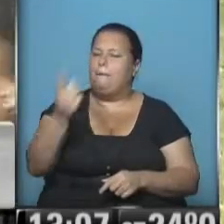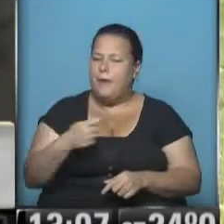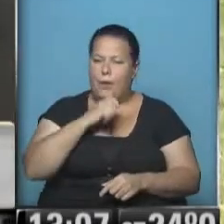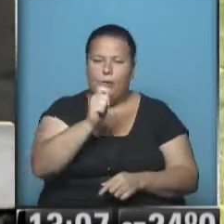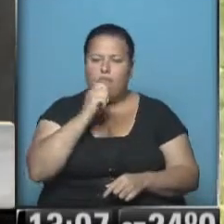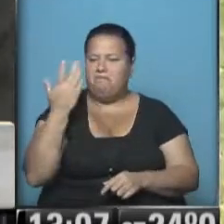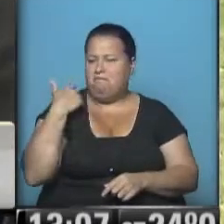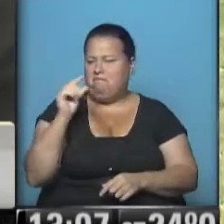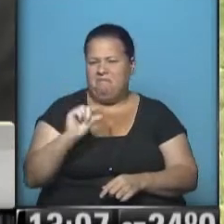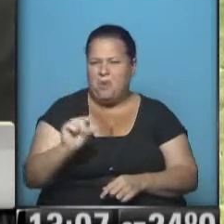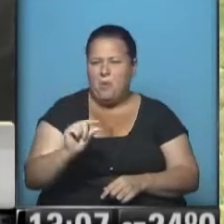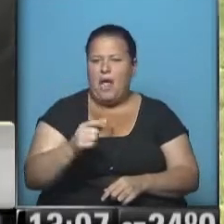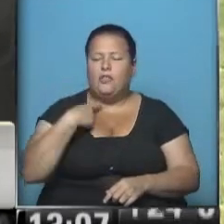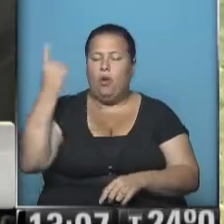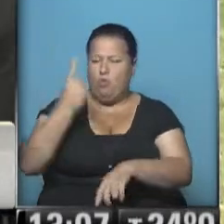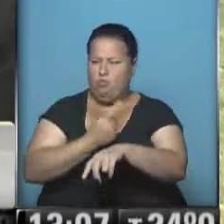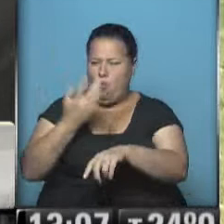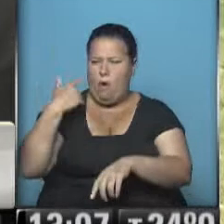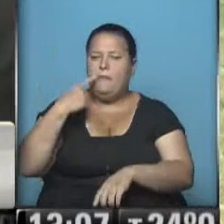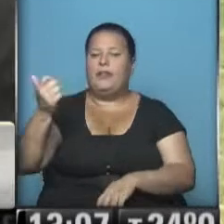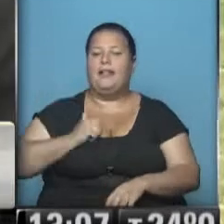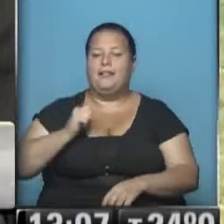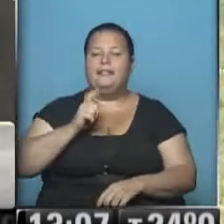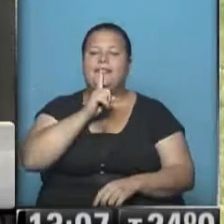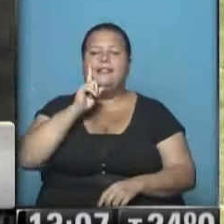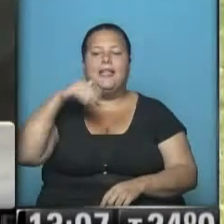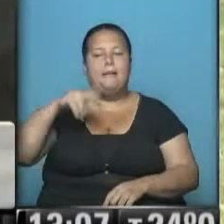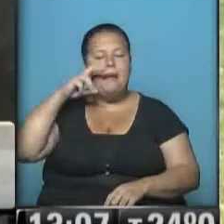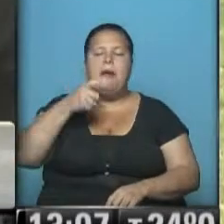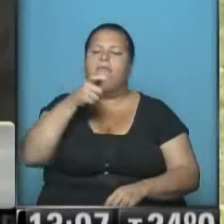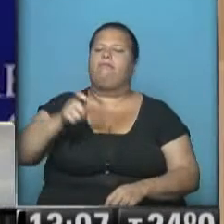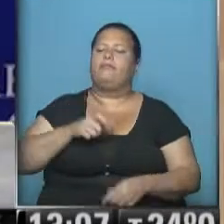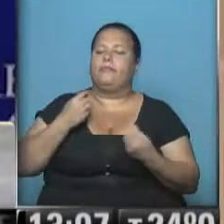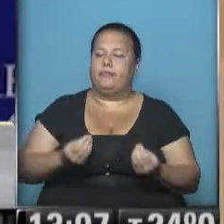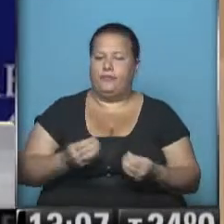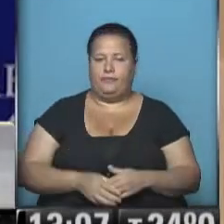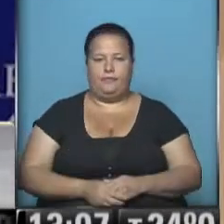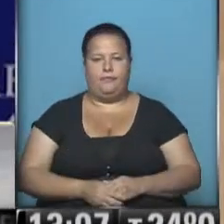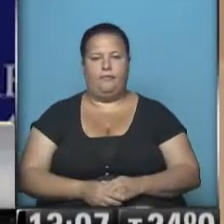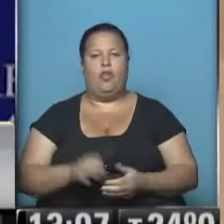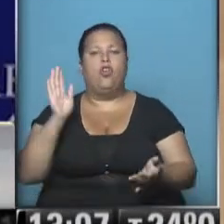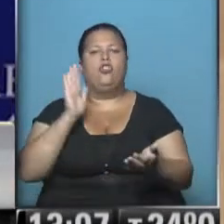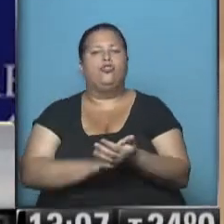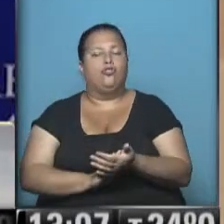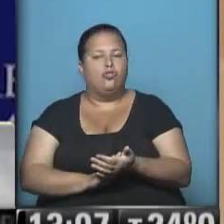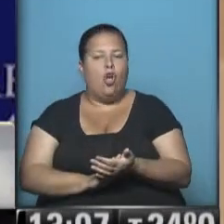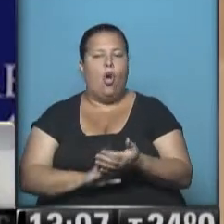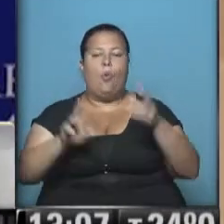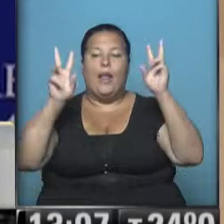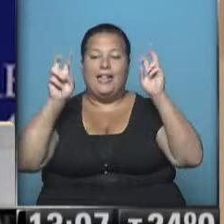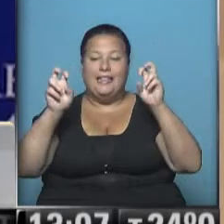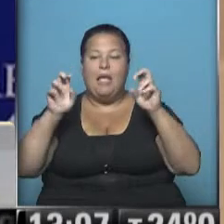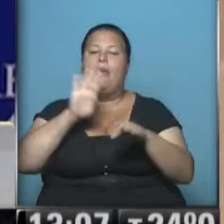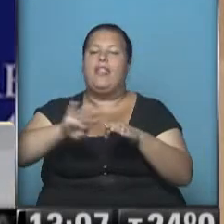hace escasas horas al canciller Héctor Timmerman y esto nos respondía. Con respecto al tema de la